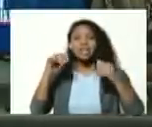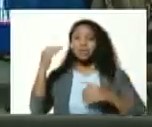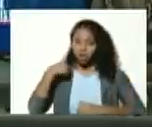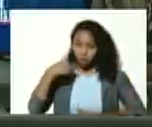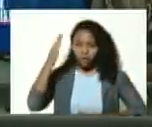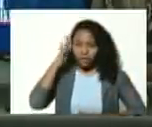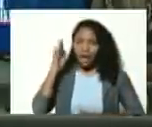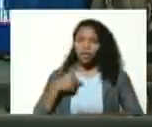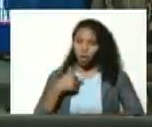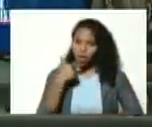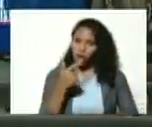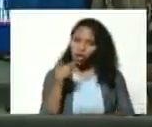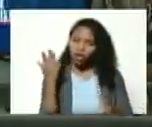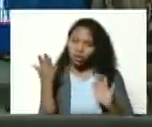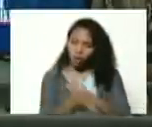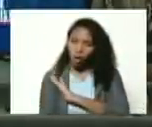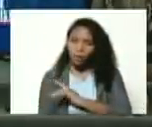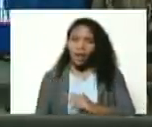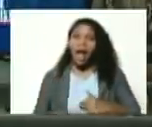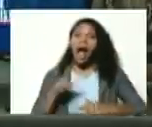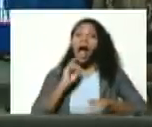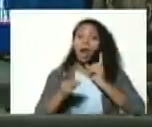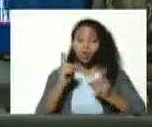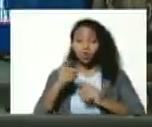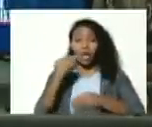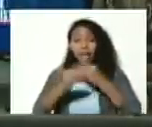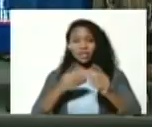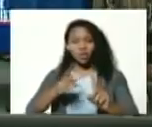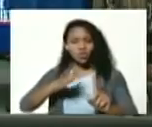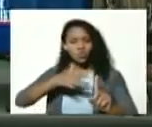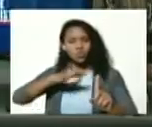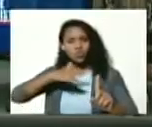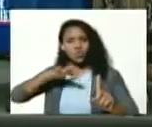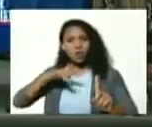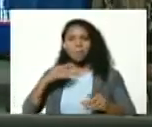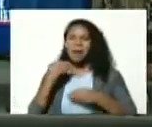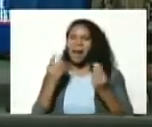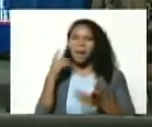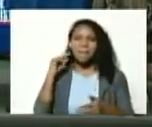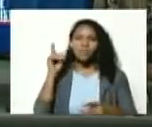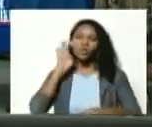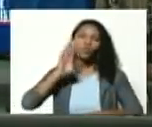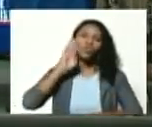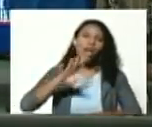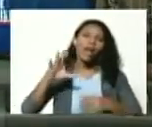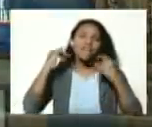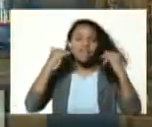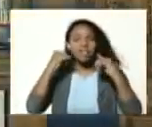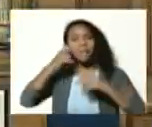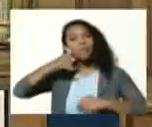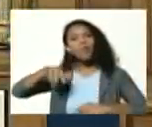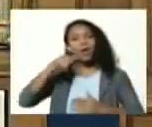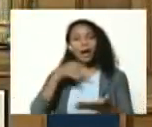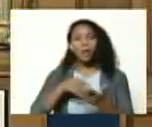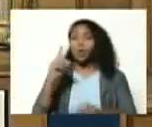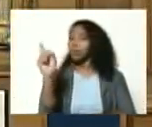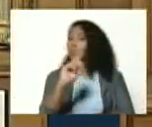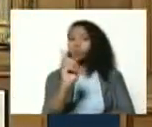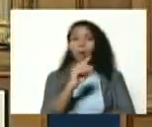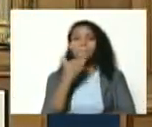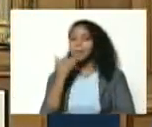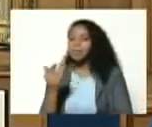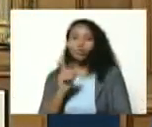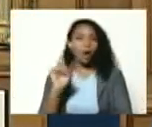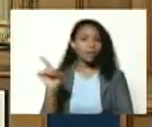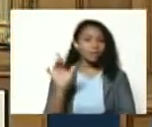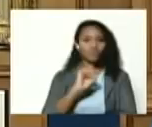lo digo hay quienes están conspirando para manchar la fiesta del pueblo de Carabobo no se lo permitamos